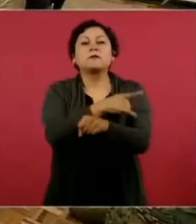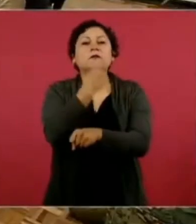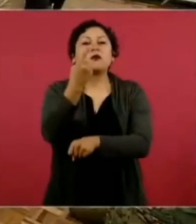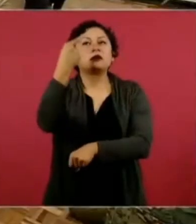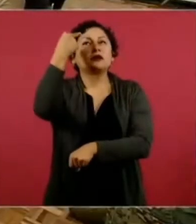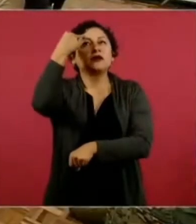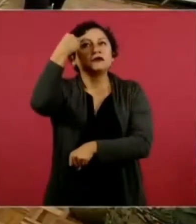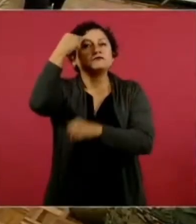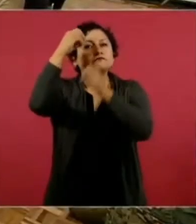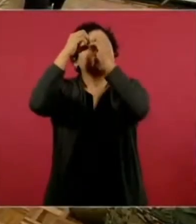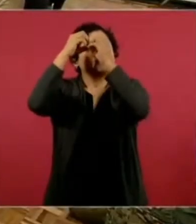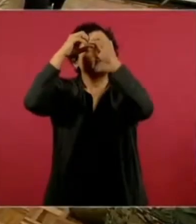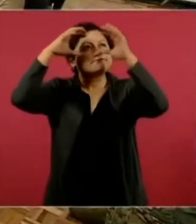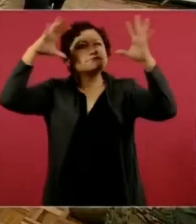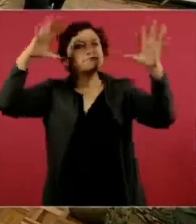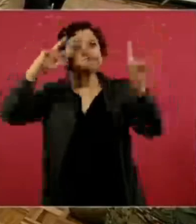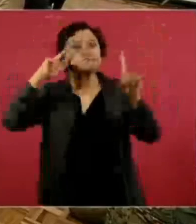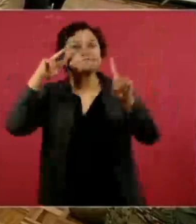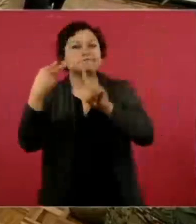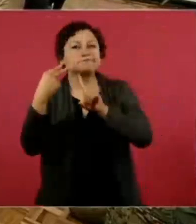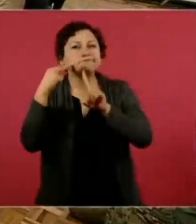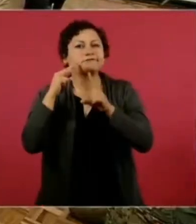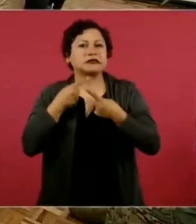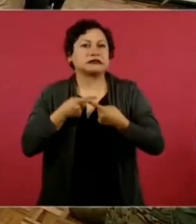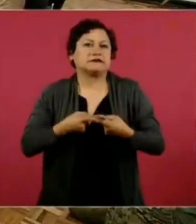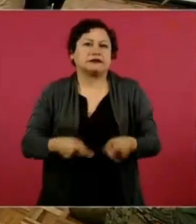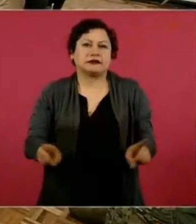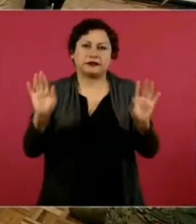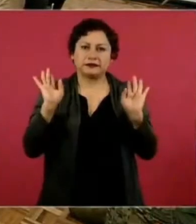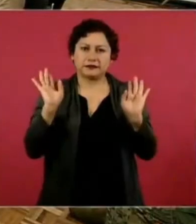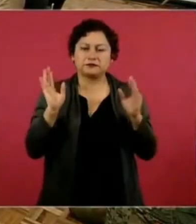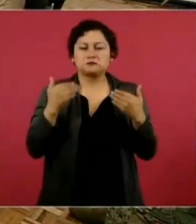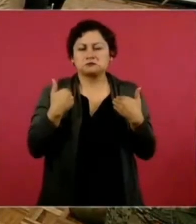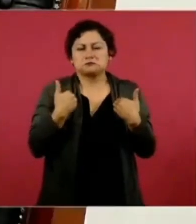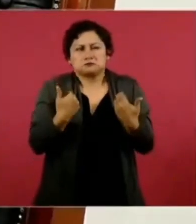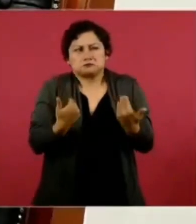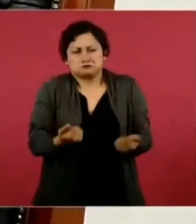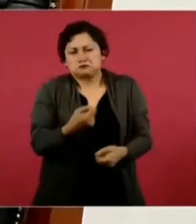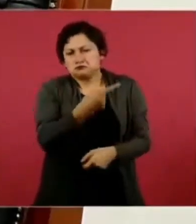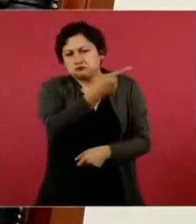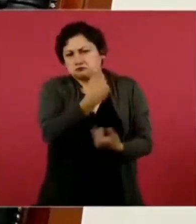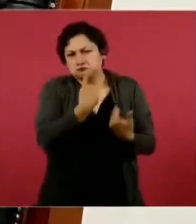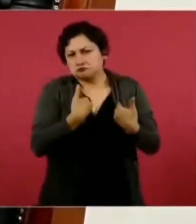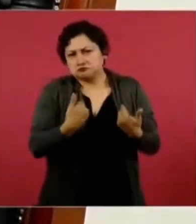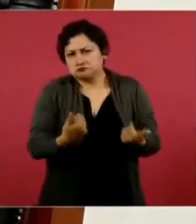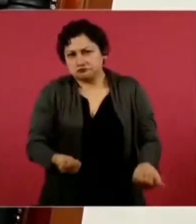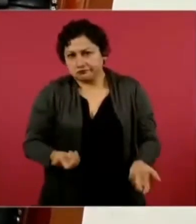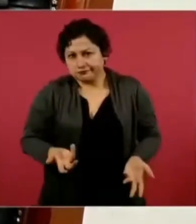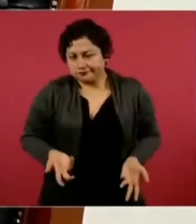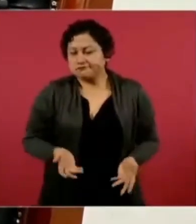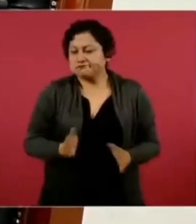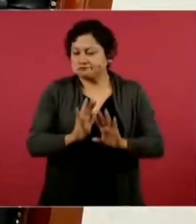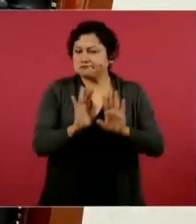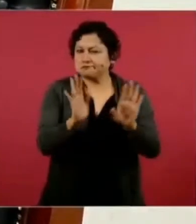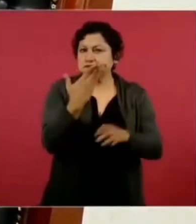distintas. Yo comprendo que hay quienes piensan